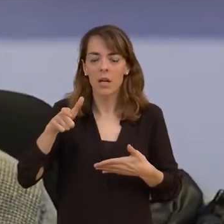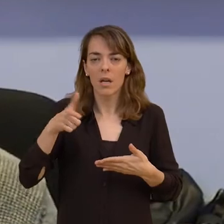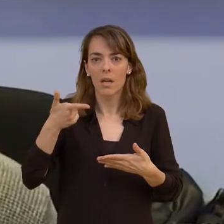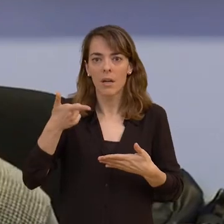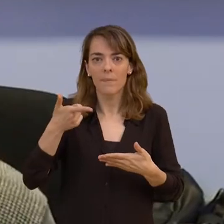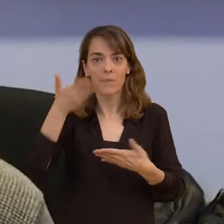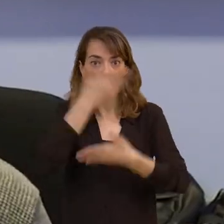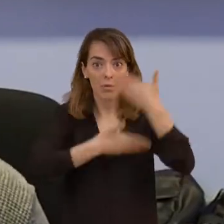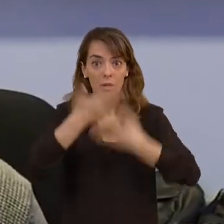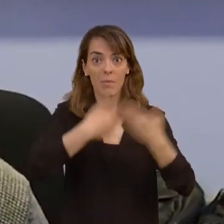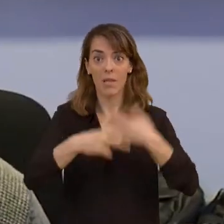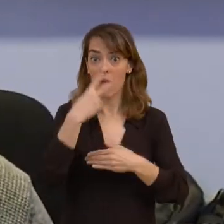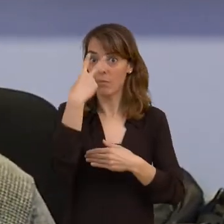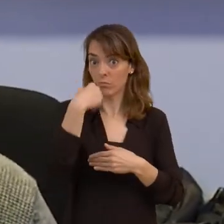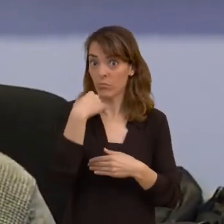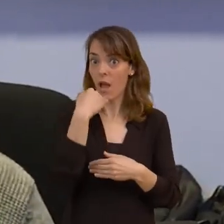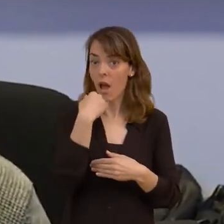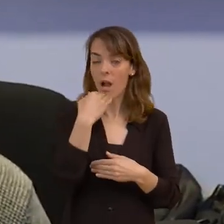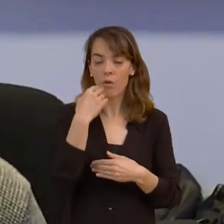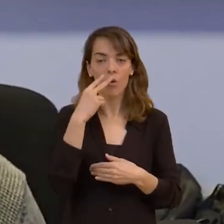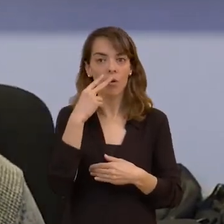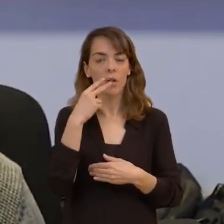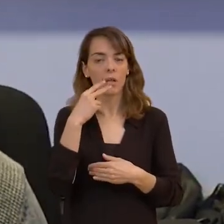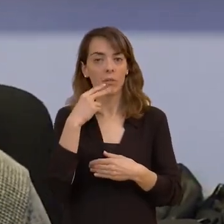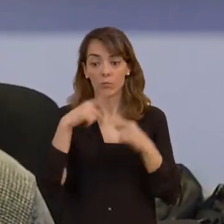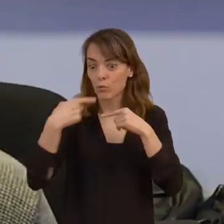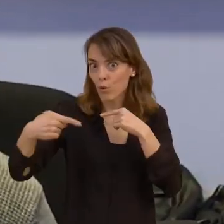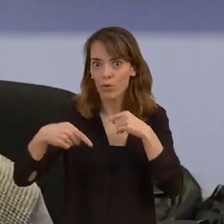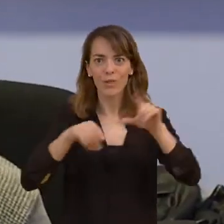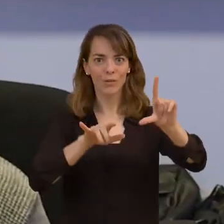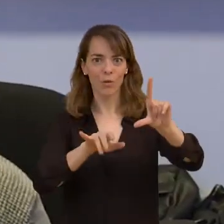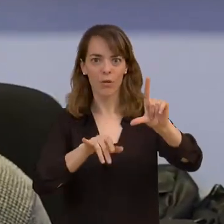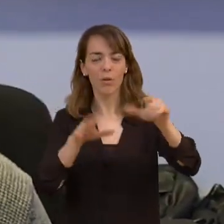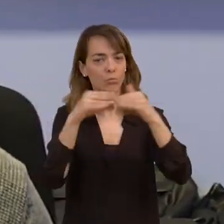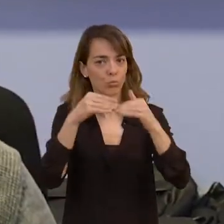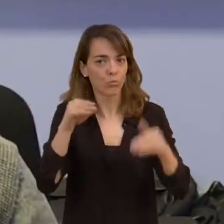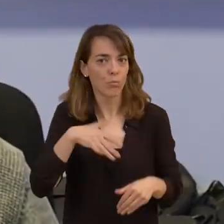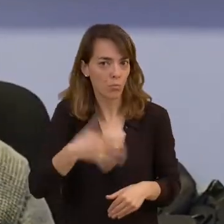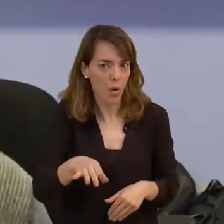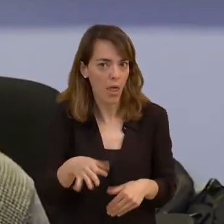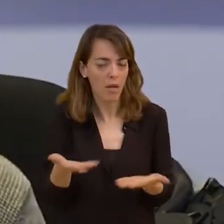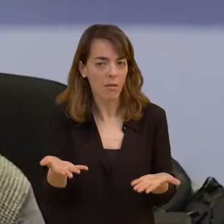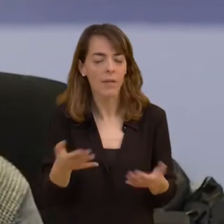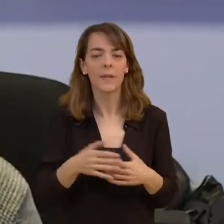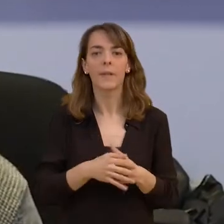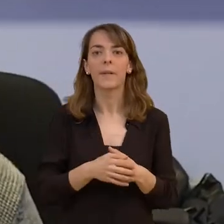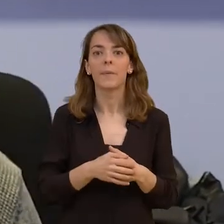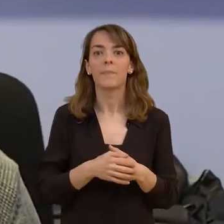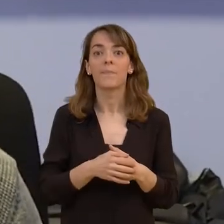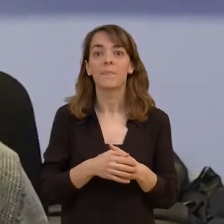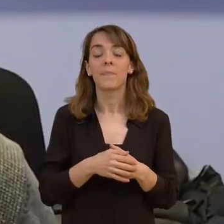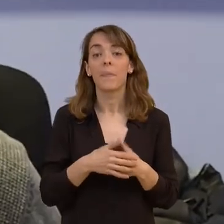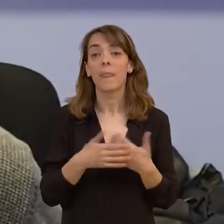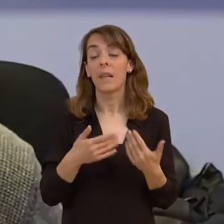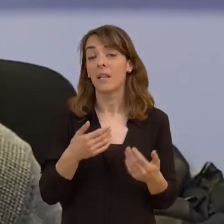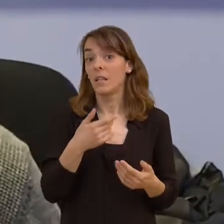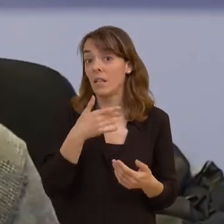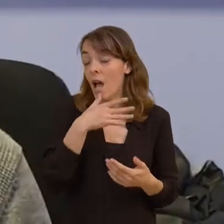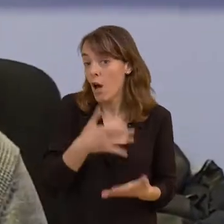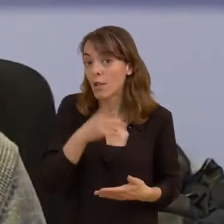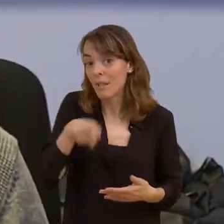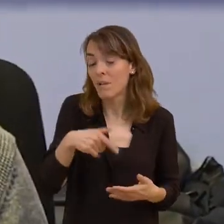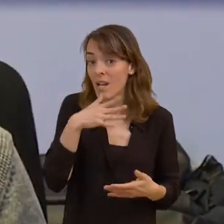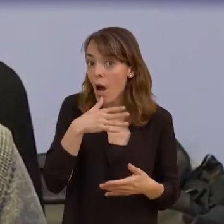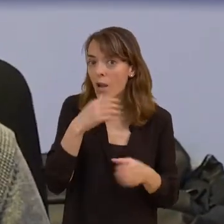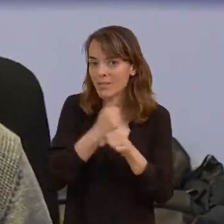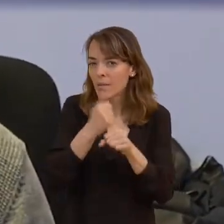todos los días los ordenadores que tienen deficiencia, algún tipo de deficiencia o discapacidad visual Y por supuesto